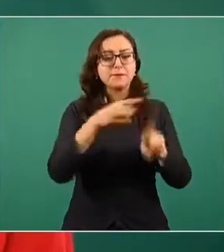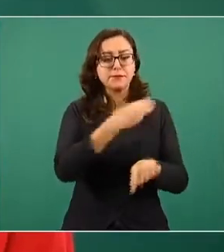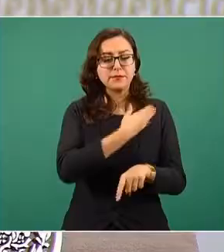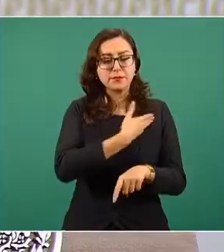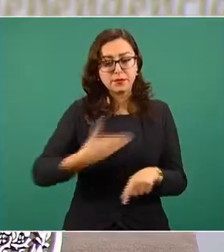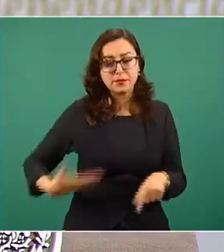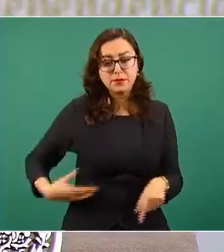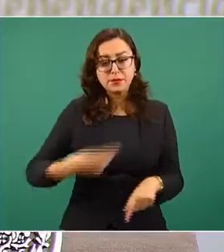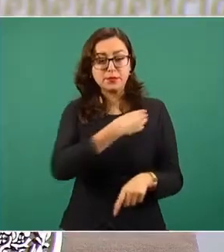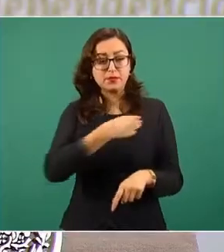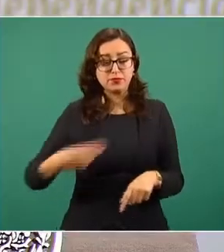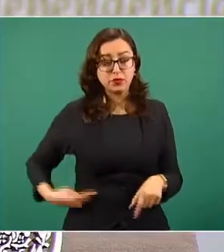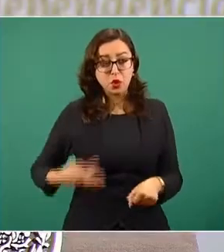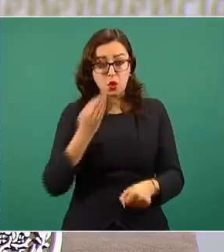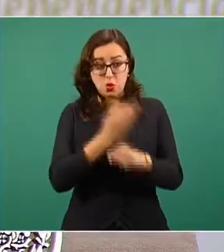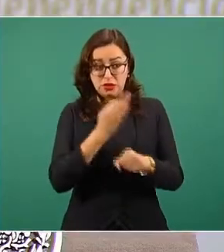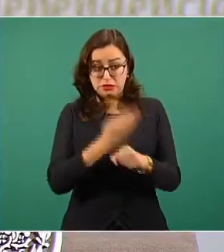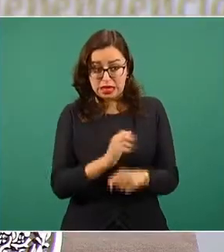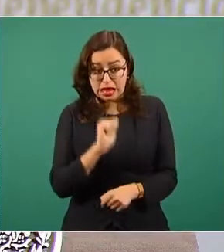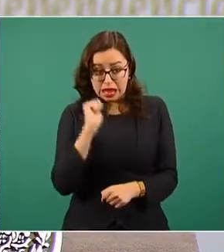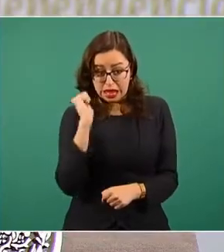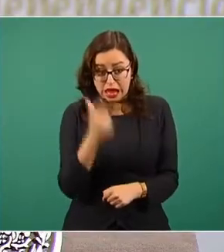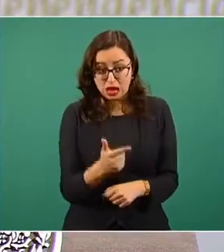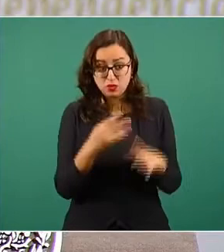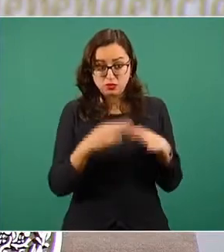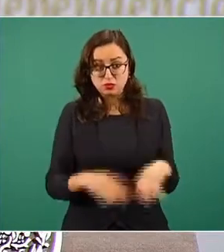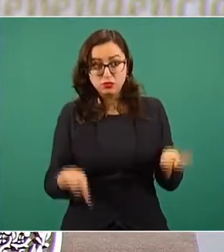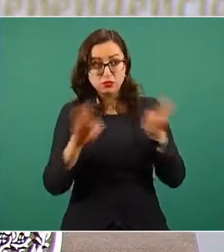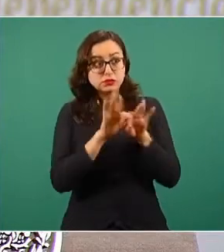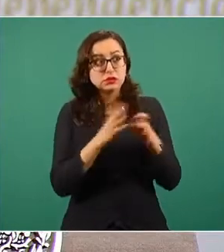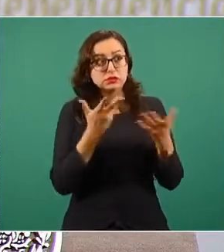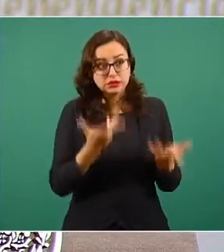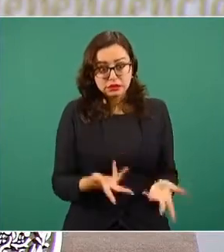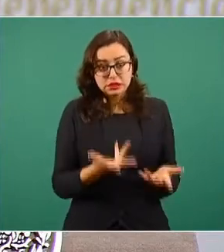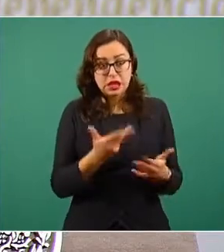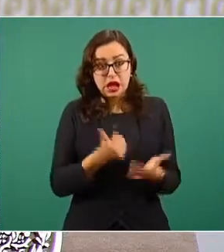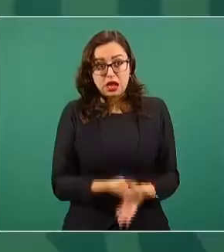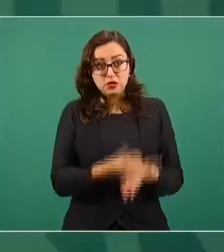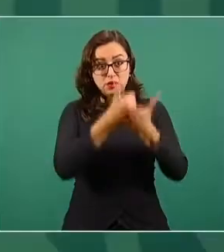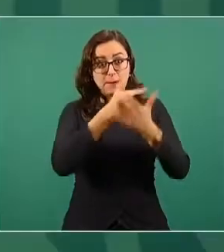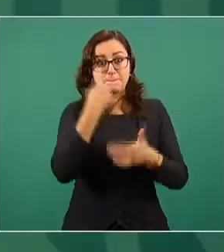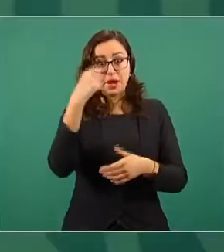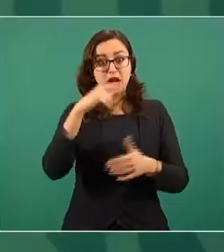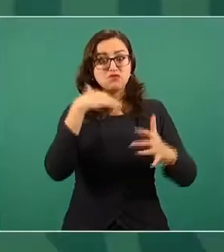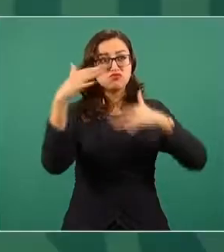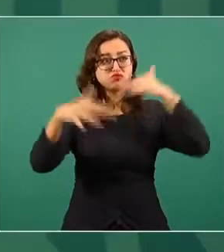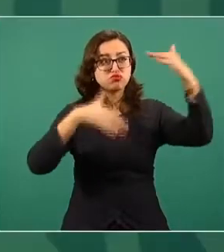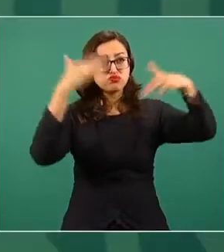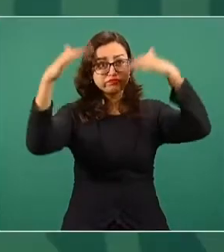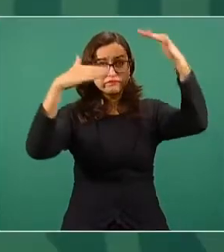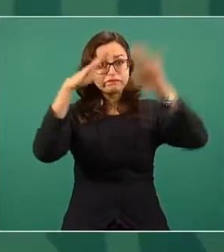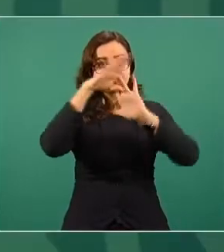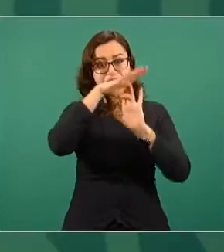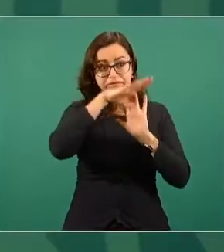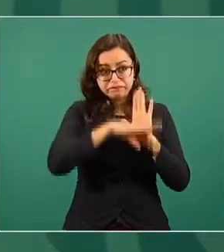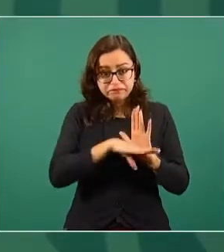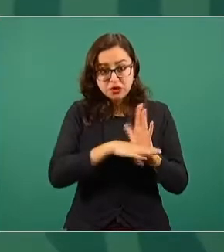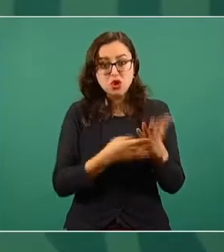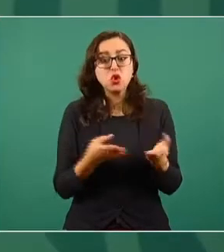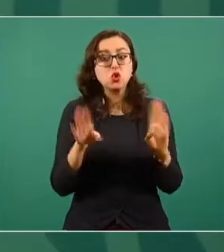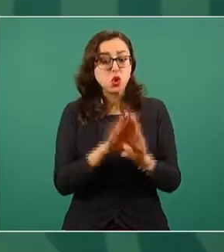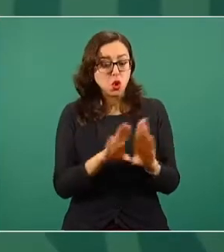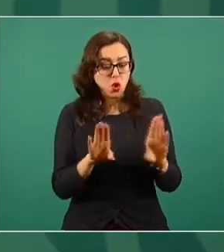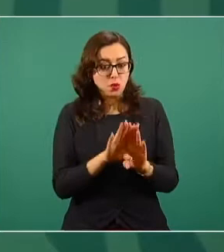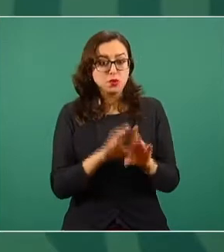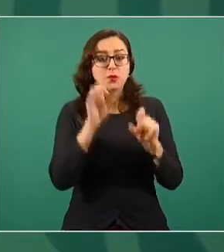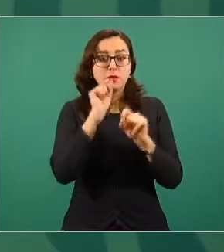pueden en este momento empezar a tomar para disminuir la contaminación en el municipio de Mexicali, además de hablar con la